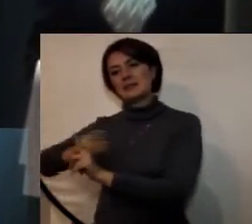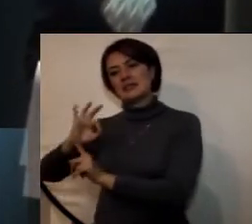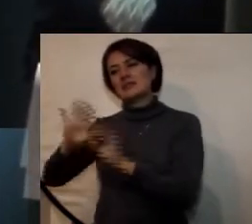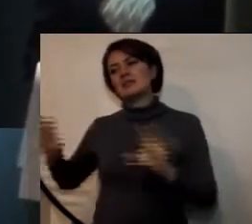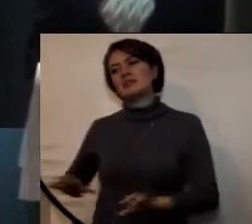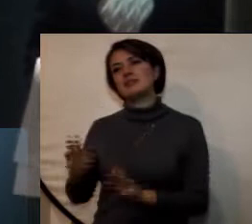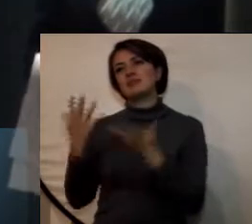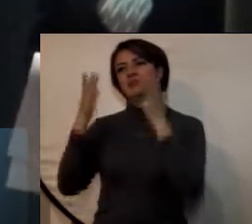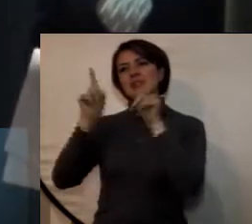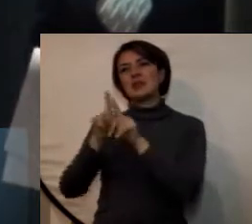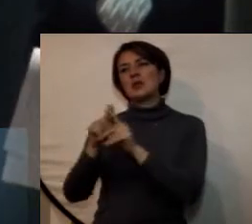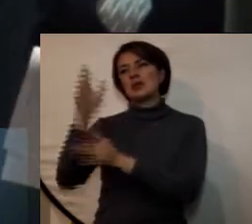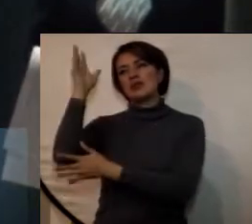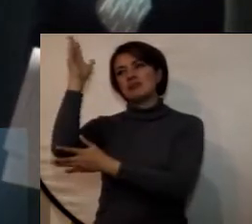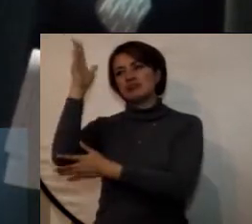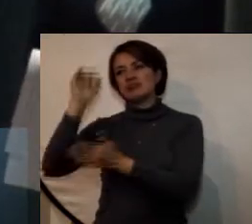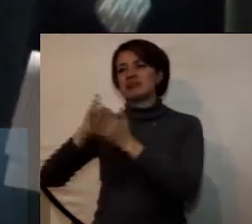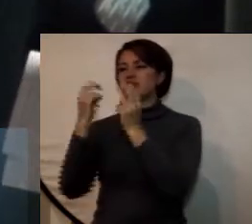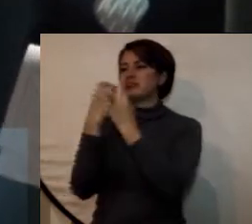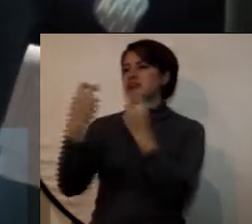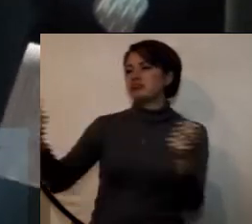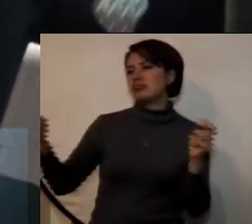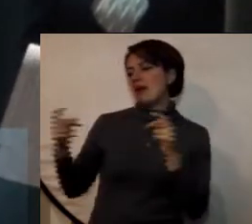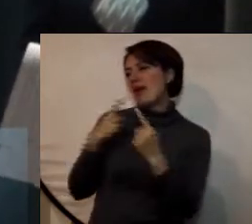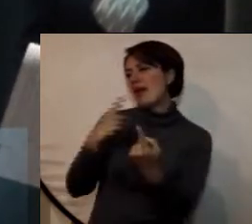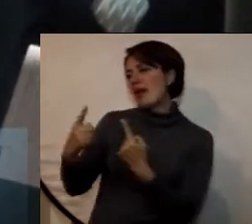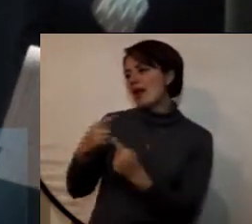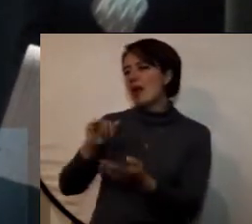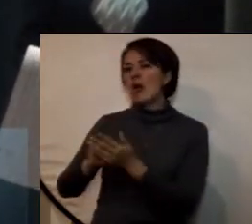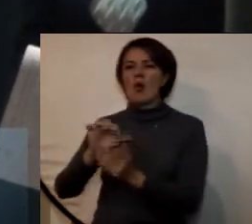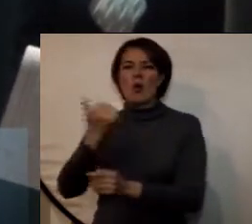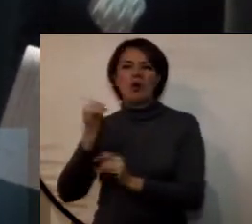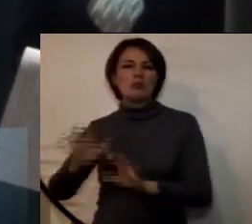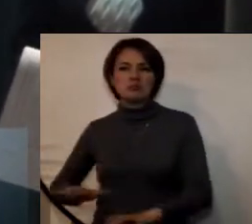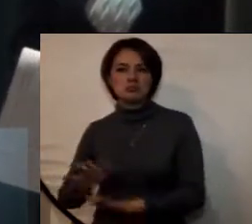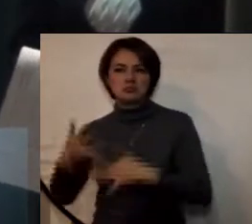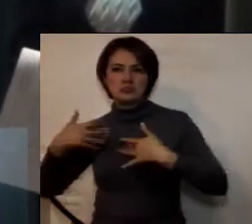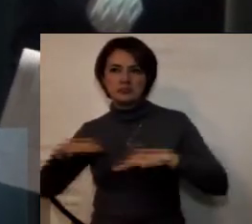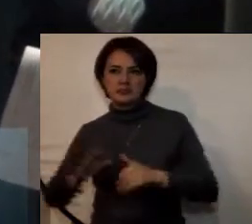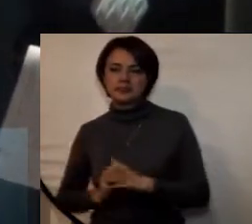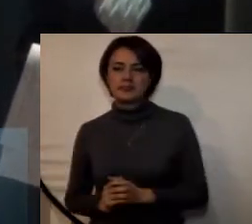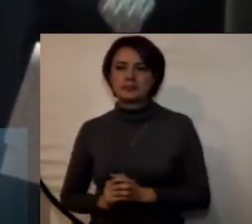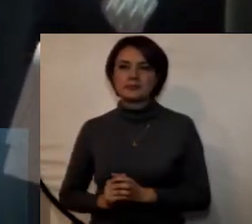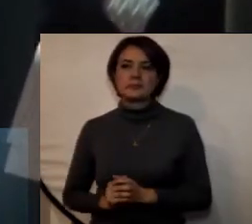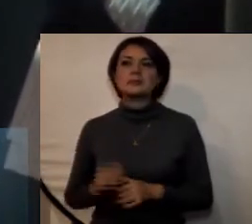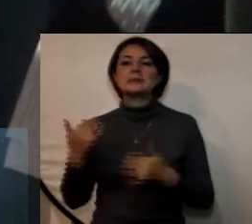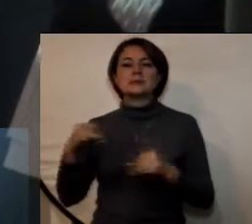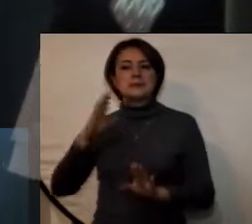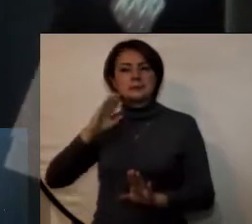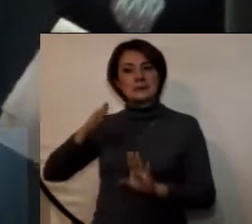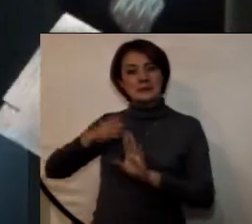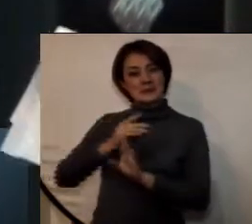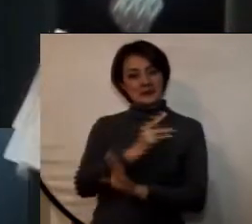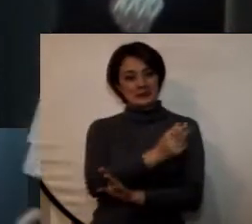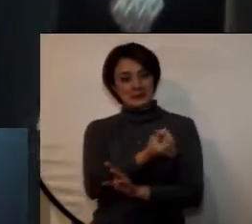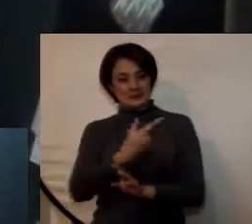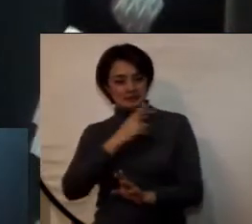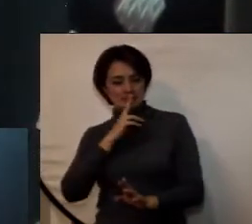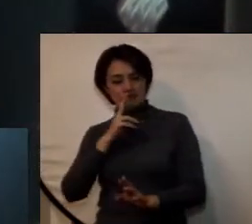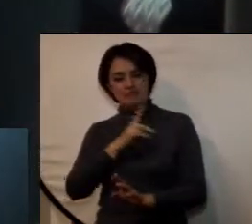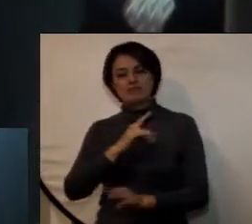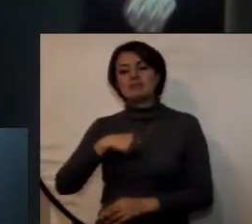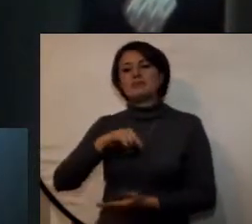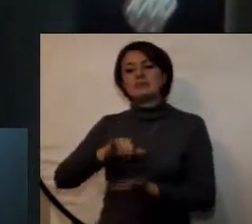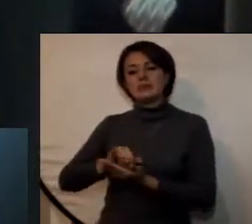tipo conferencia panel o alguna otra actividad ya centrándonos en la respuesta la universidad